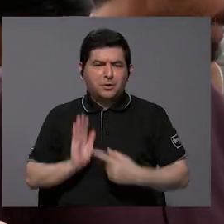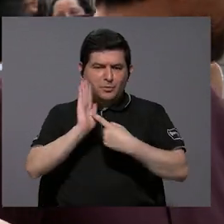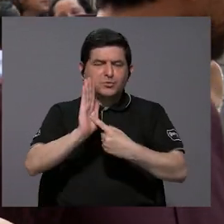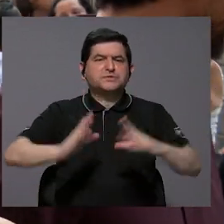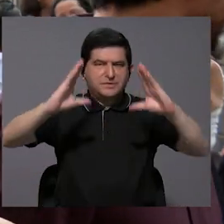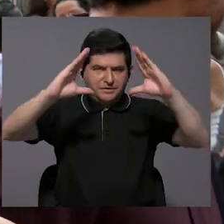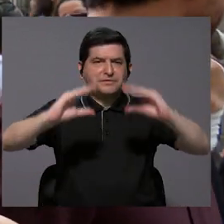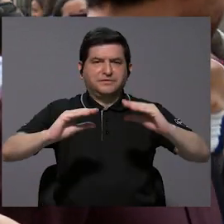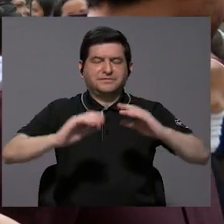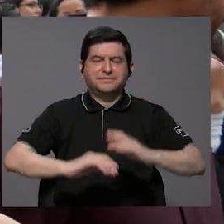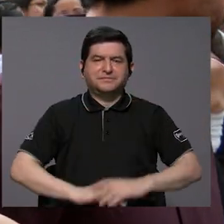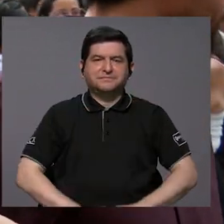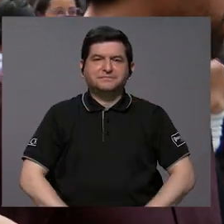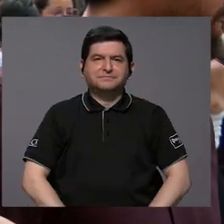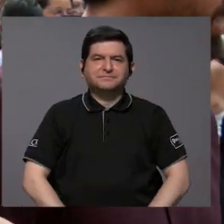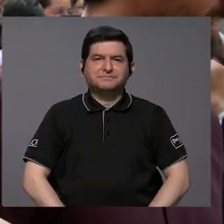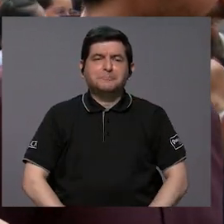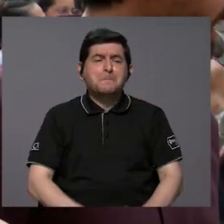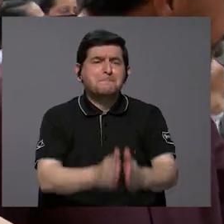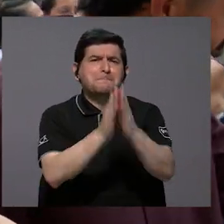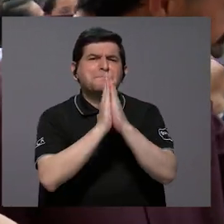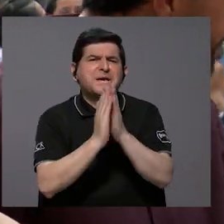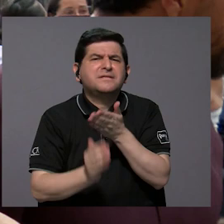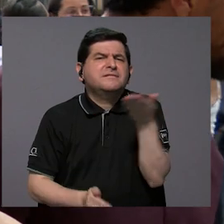que lo lanzamos esta tarde